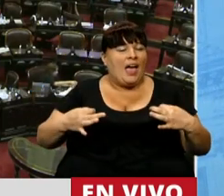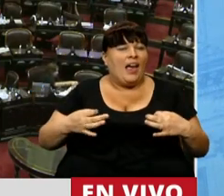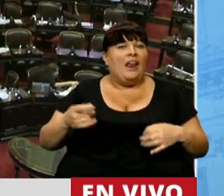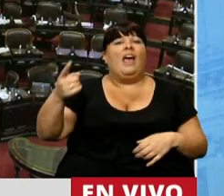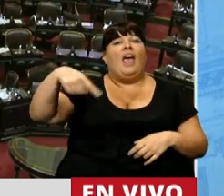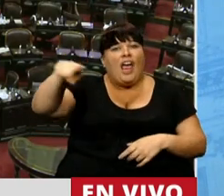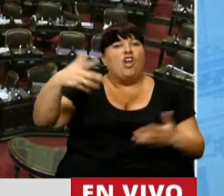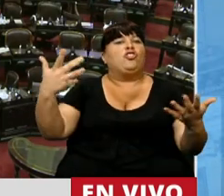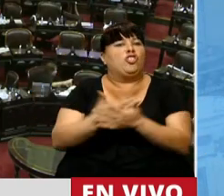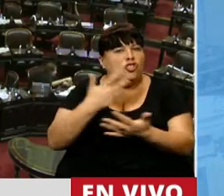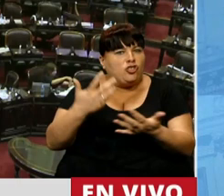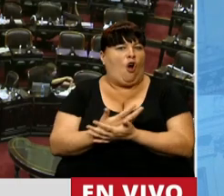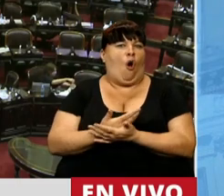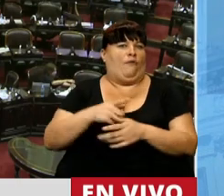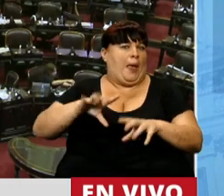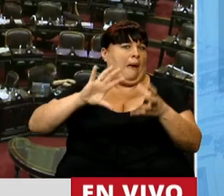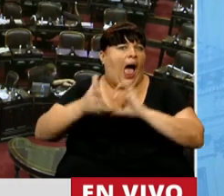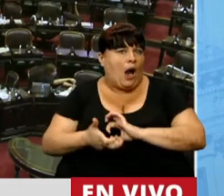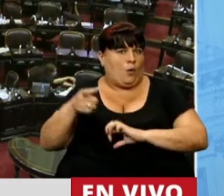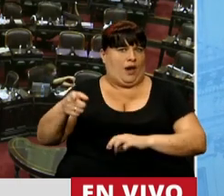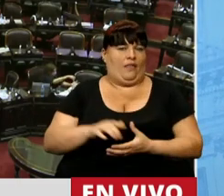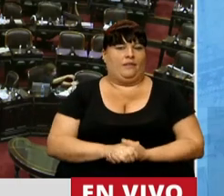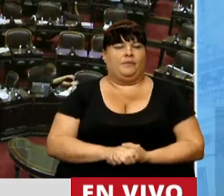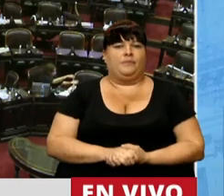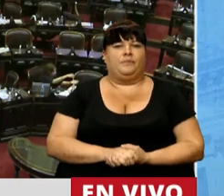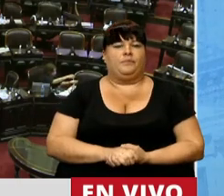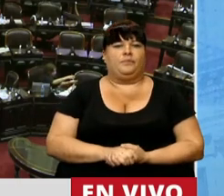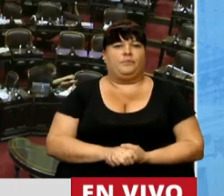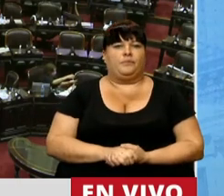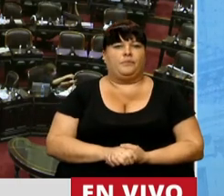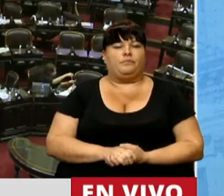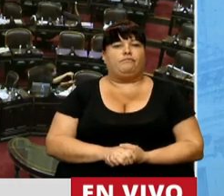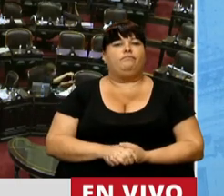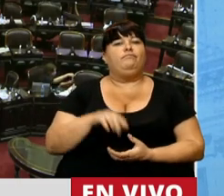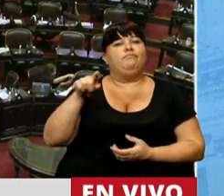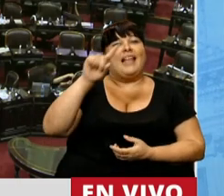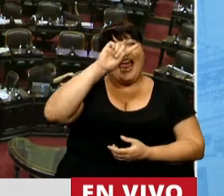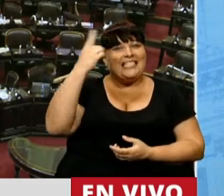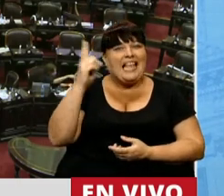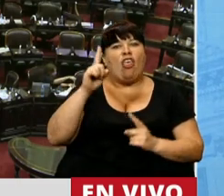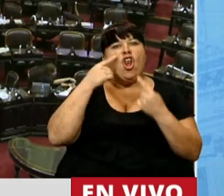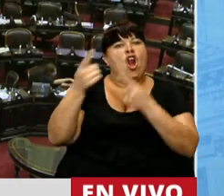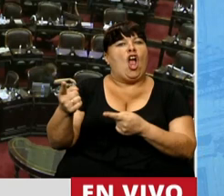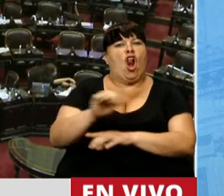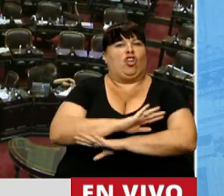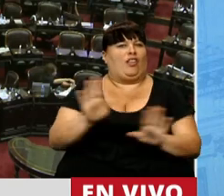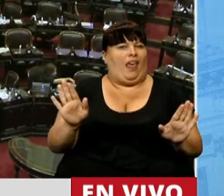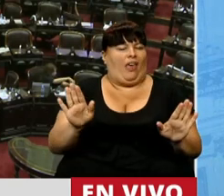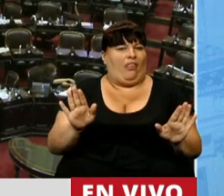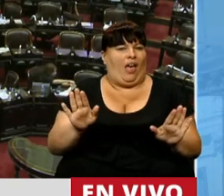las víctimas y los damnificados de esta ley. Es Estado que hoy no les reconoce nada,